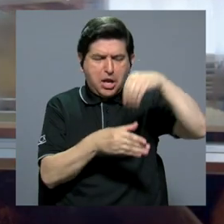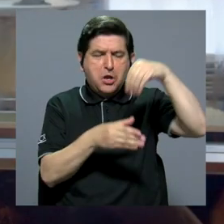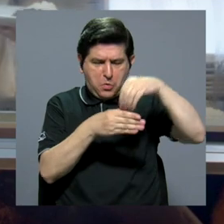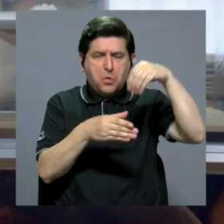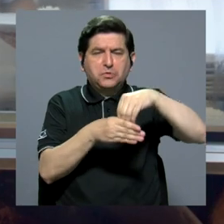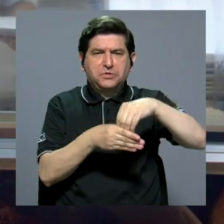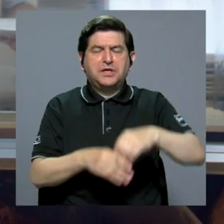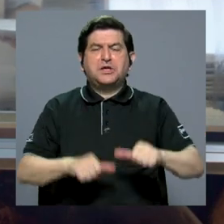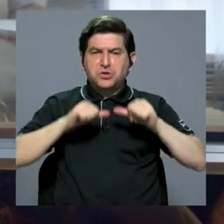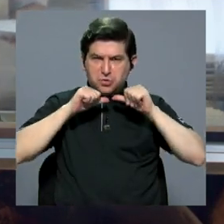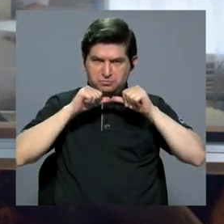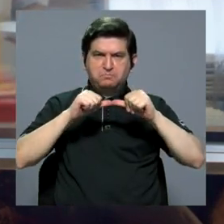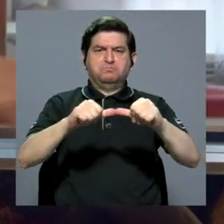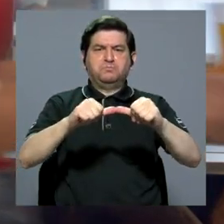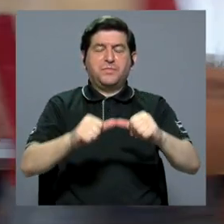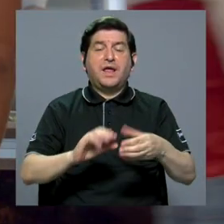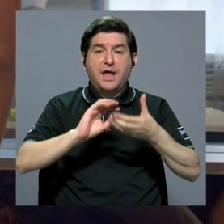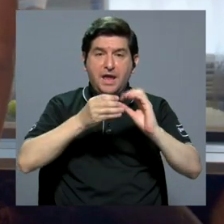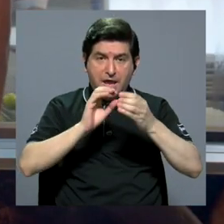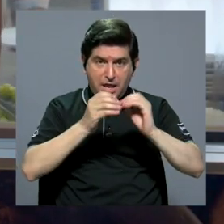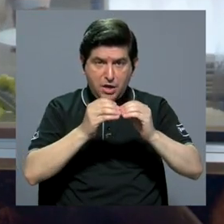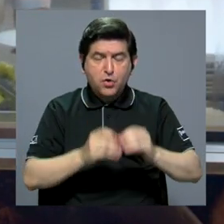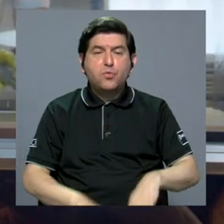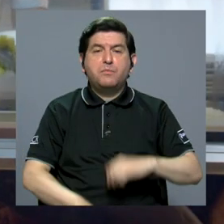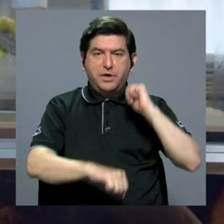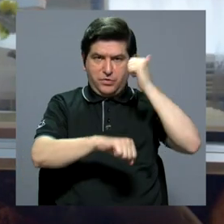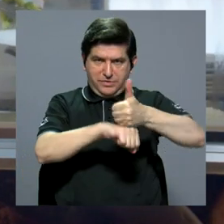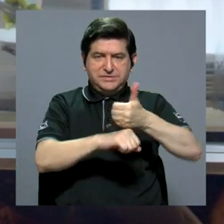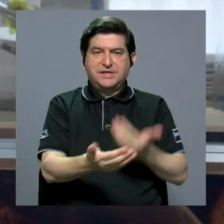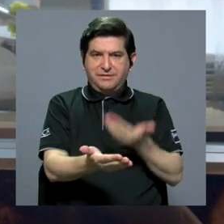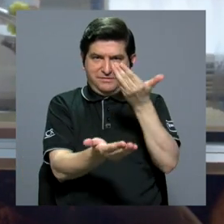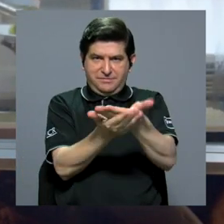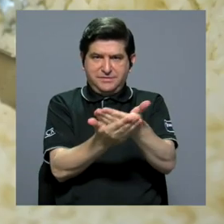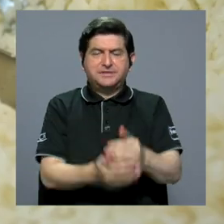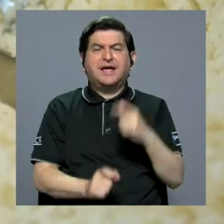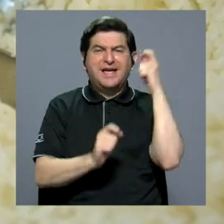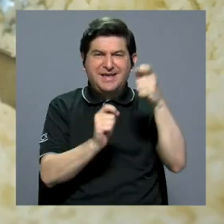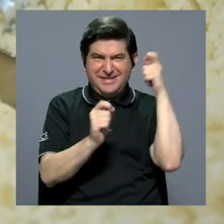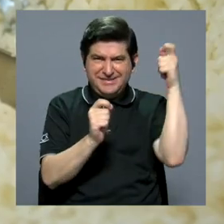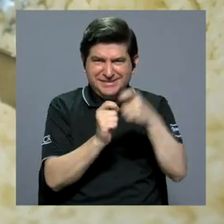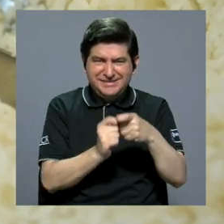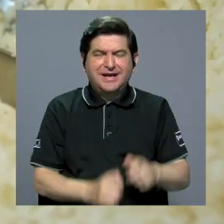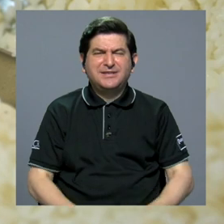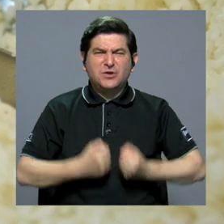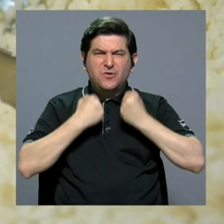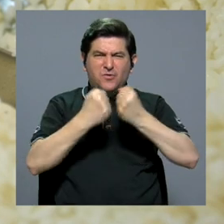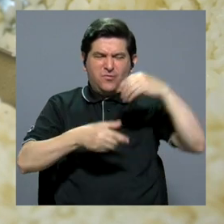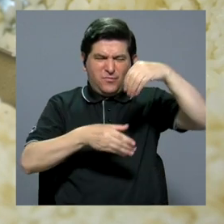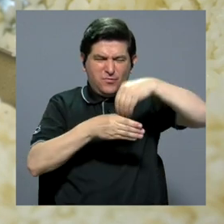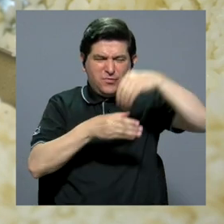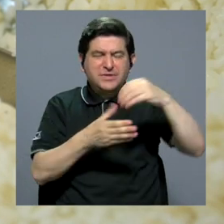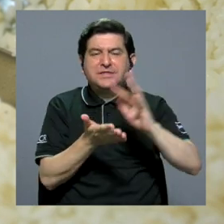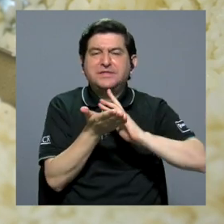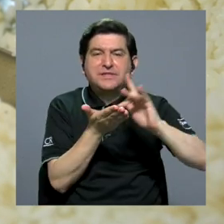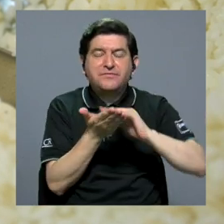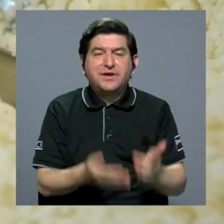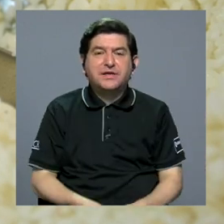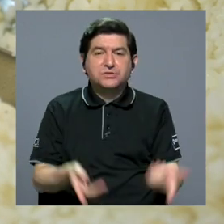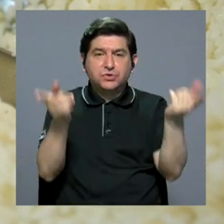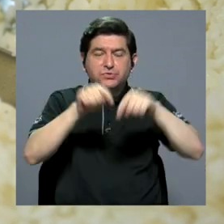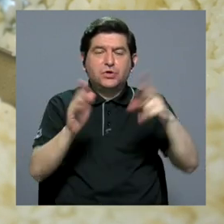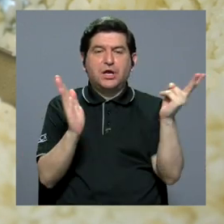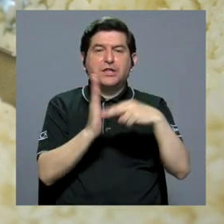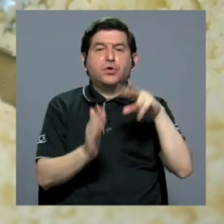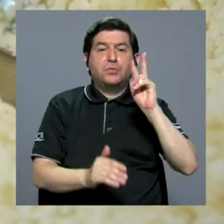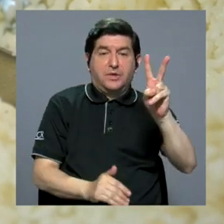entonces los nutrientes van a quedar ahí en las cantidades que está propuesto. Específicamente, la fortificación del arroz